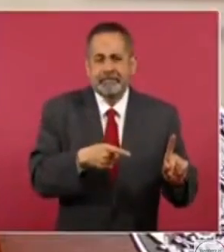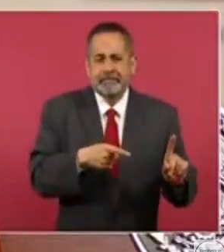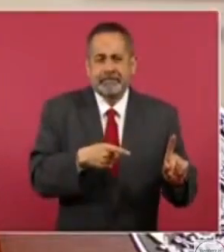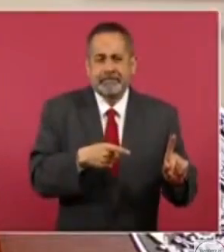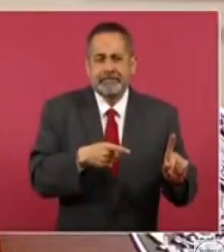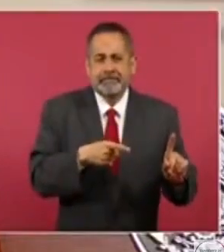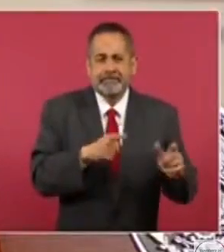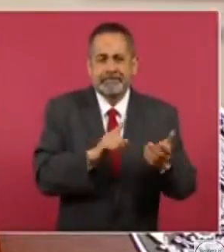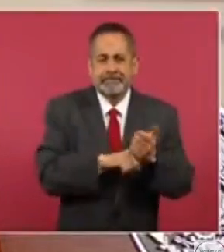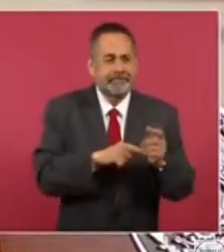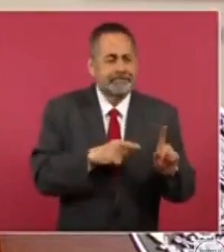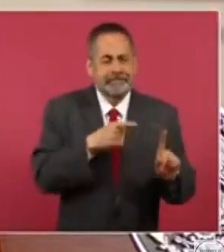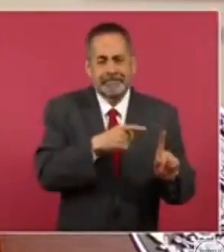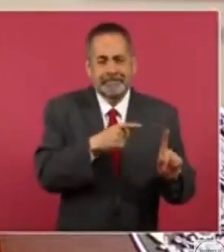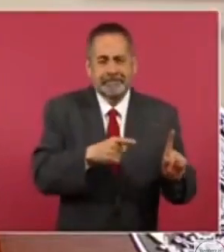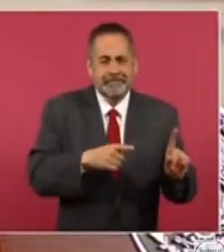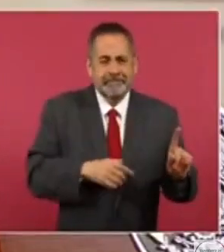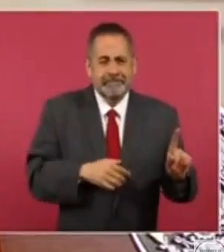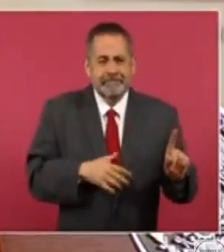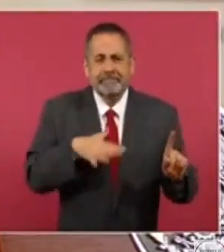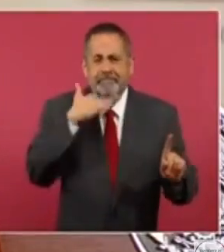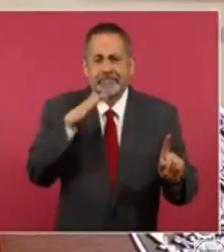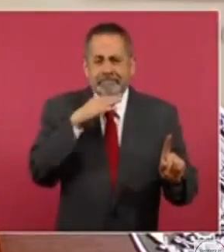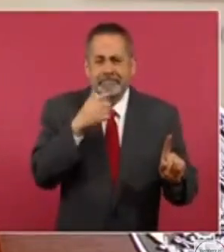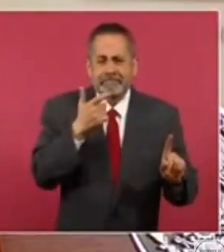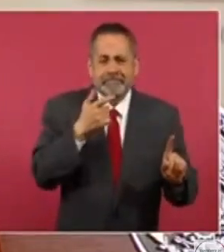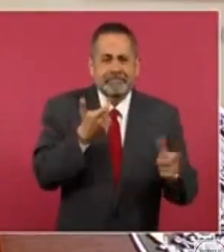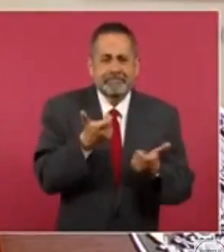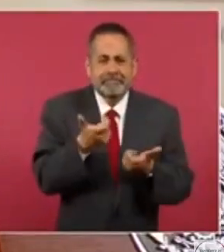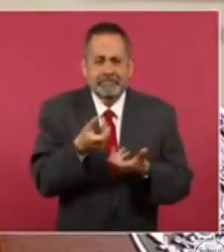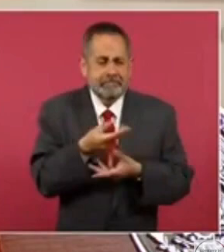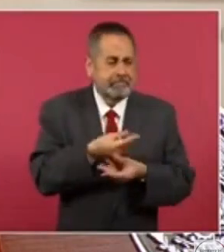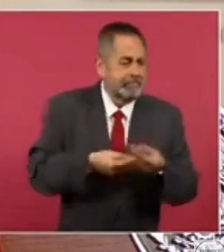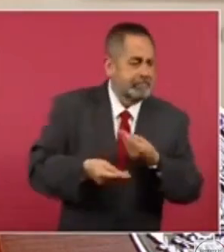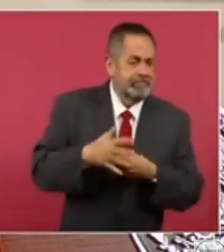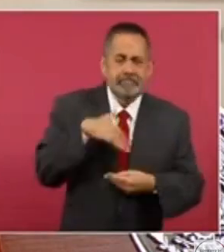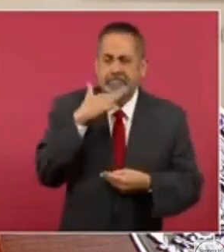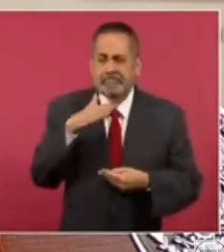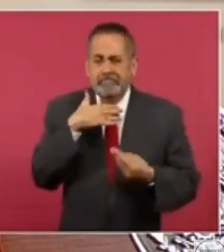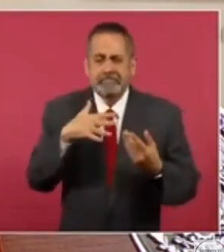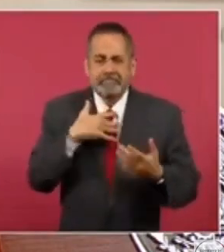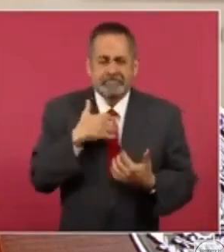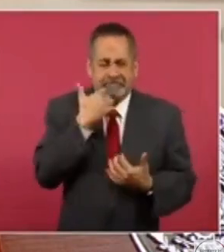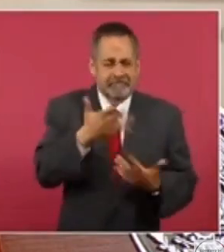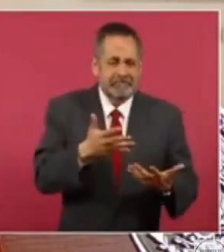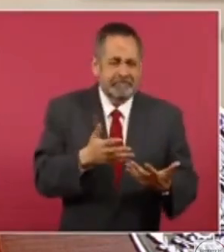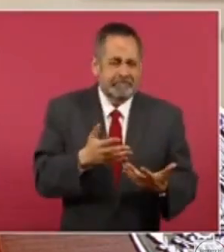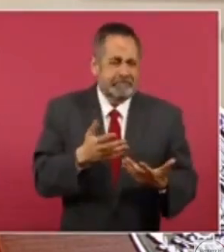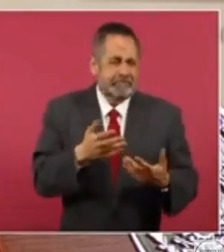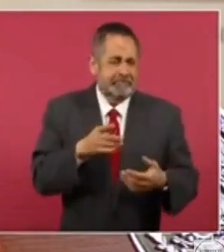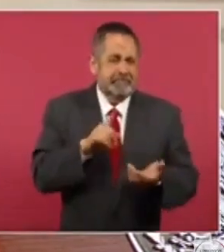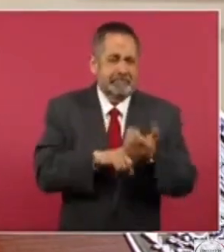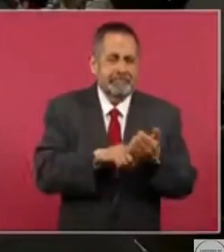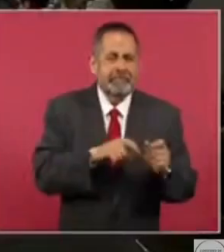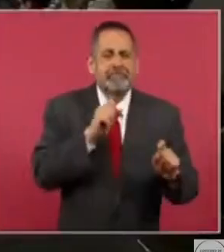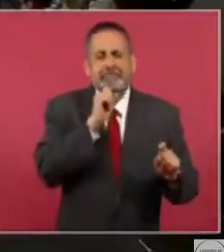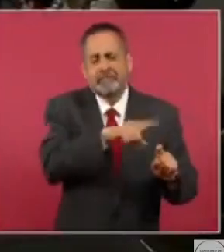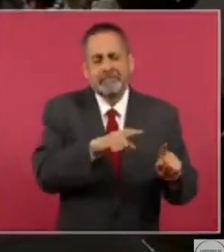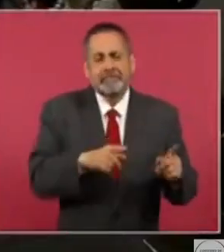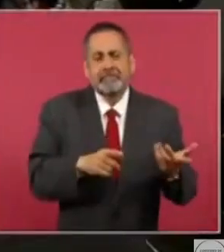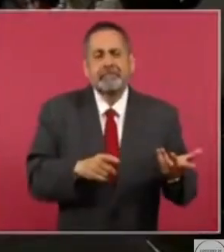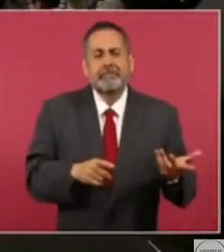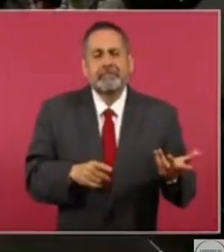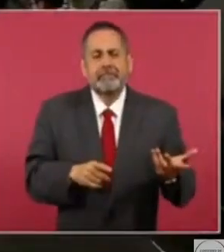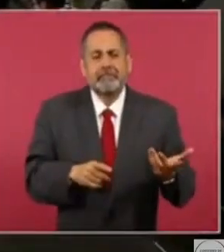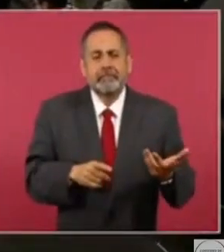ilícito de dinero, lo que se conoce como